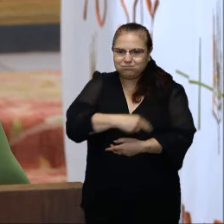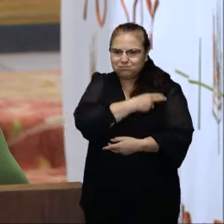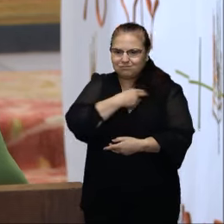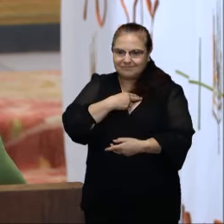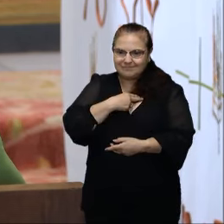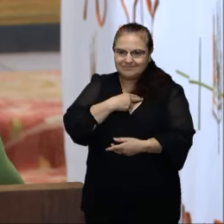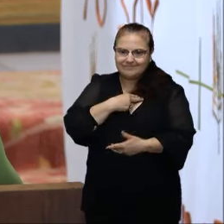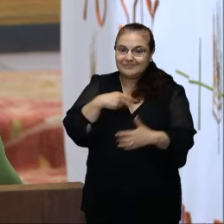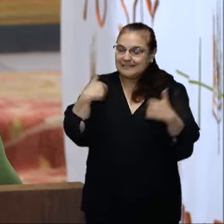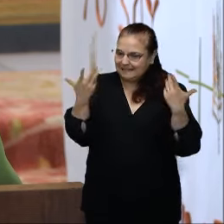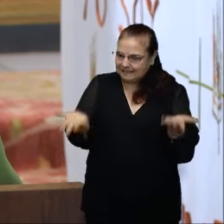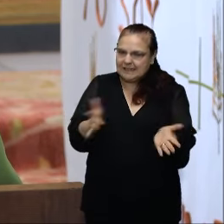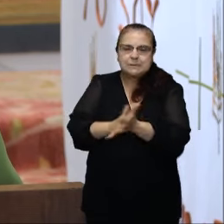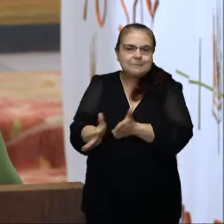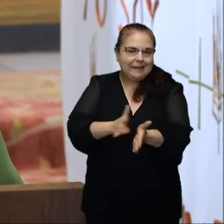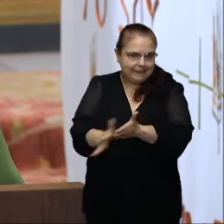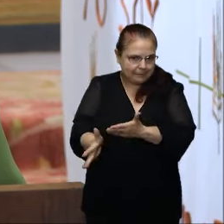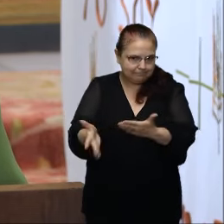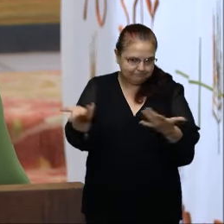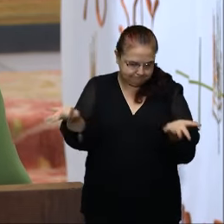Y entonces explica por qué.